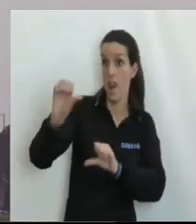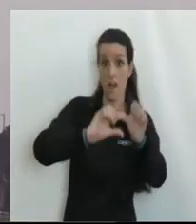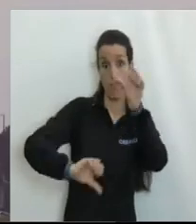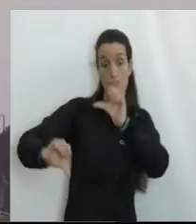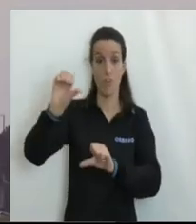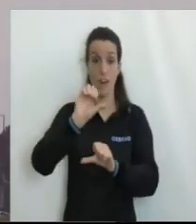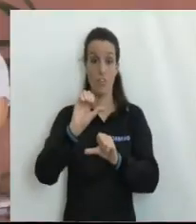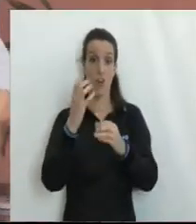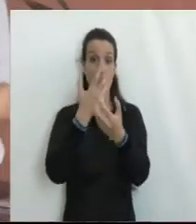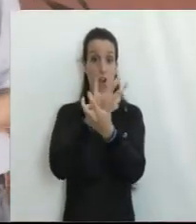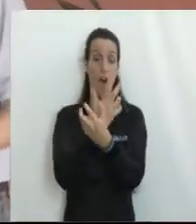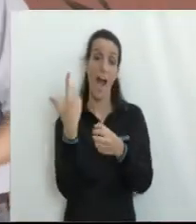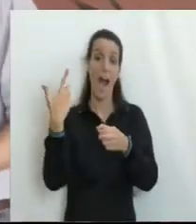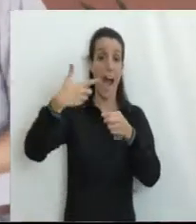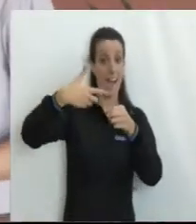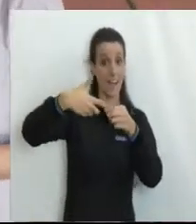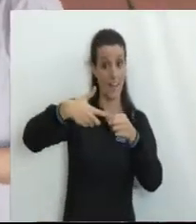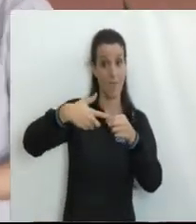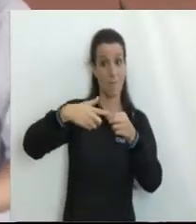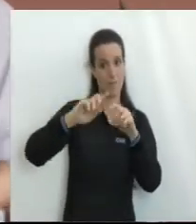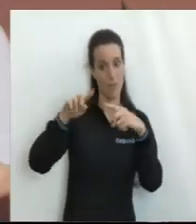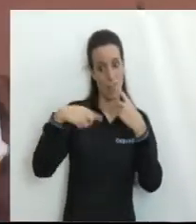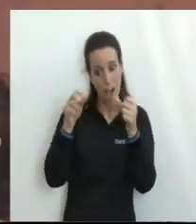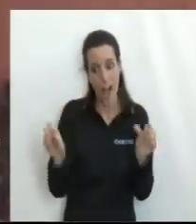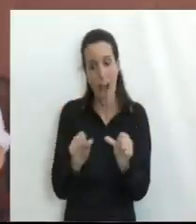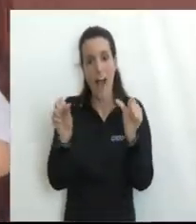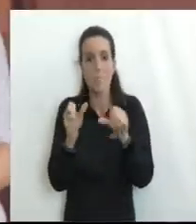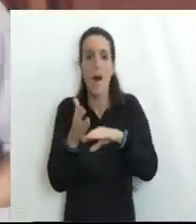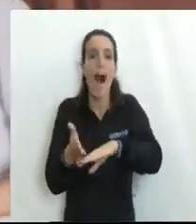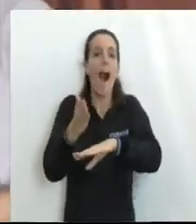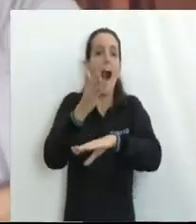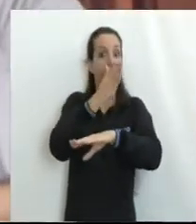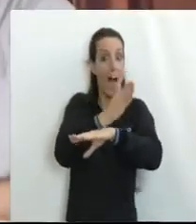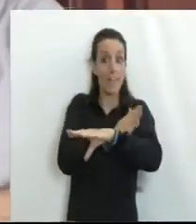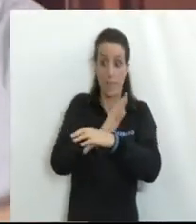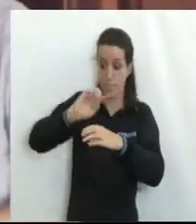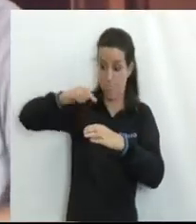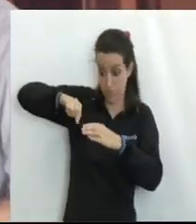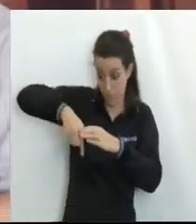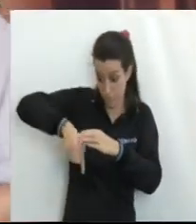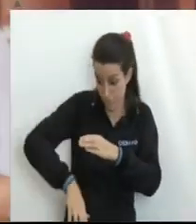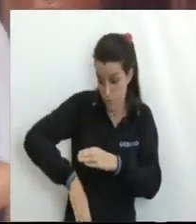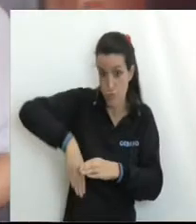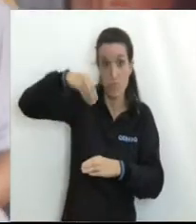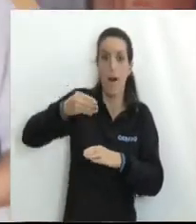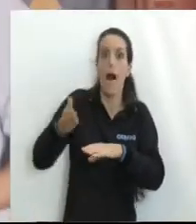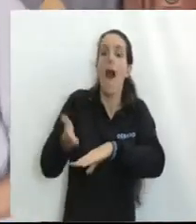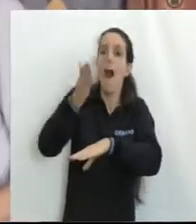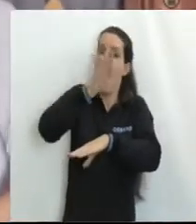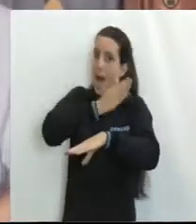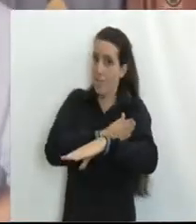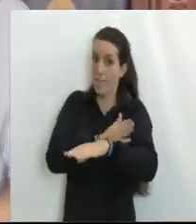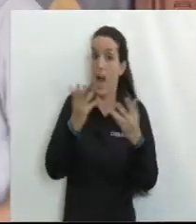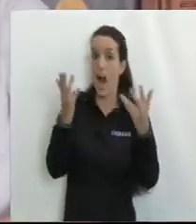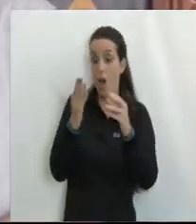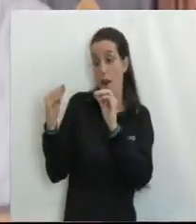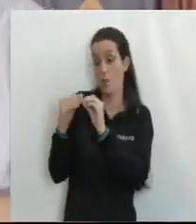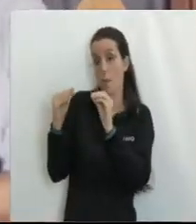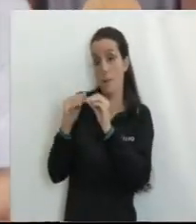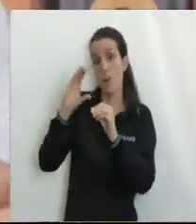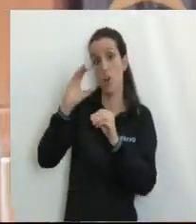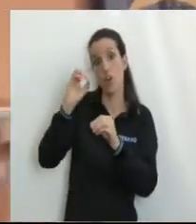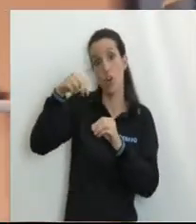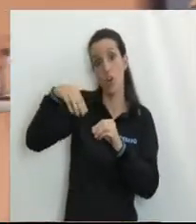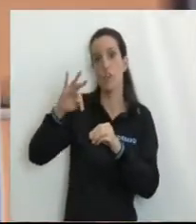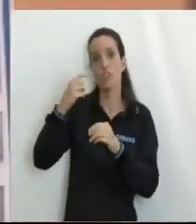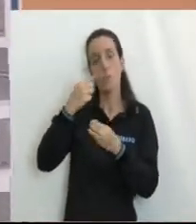Aumenta el laboratorio de ANCAP Donde procesamos e interpretamos Algunos de los métodos indirectos Previos a la realización de perforaciones Y mi